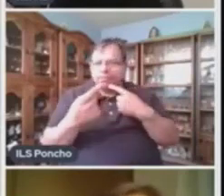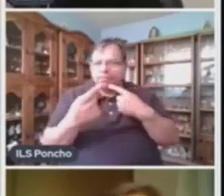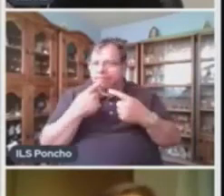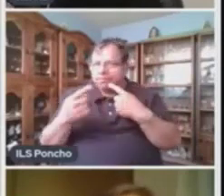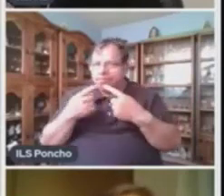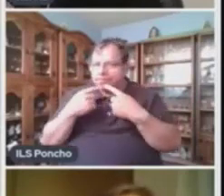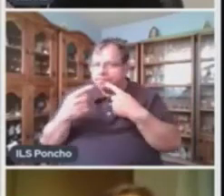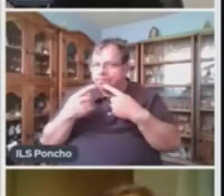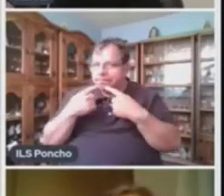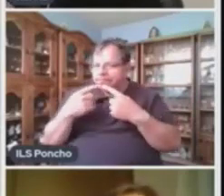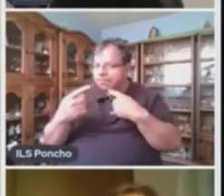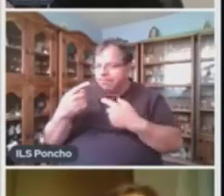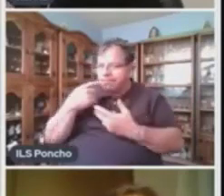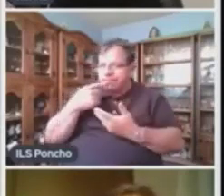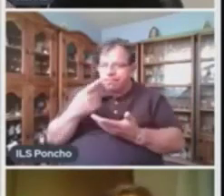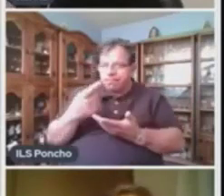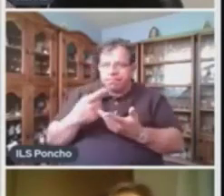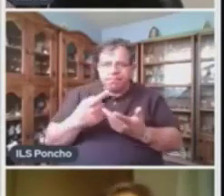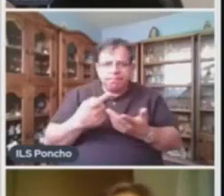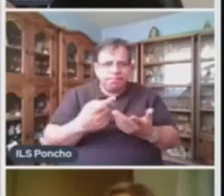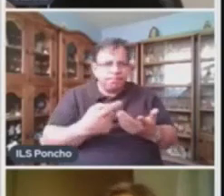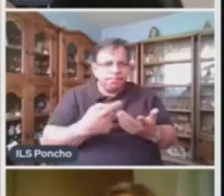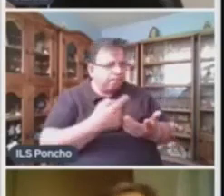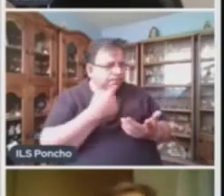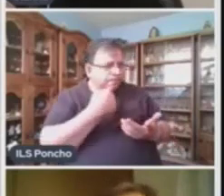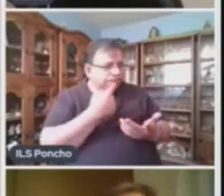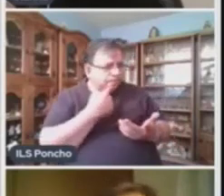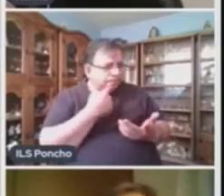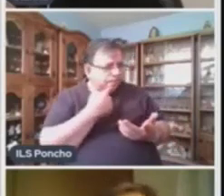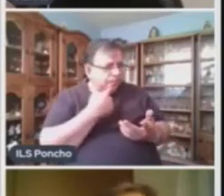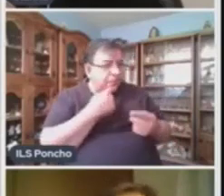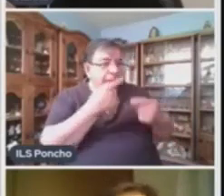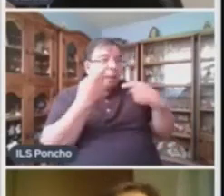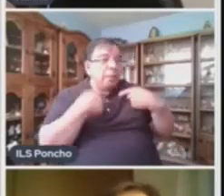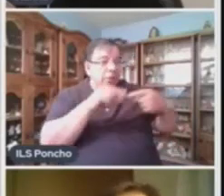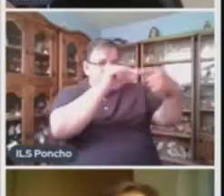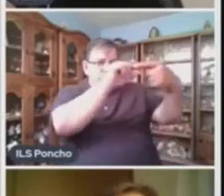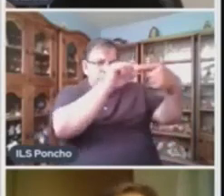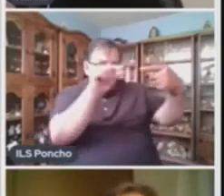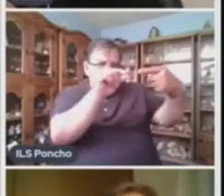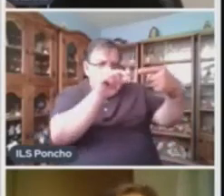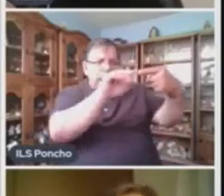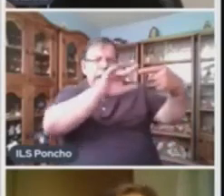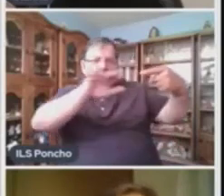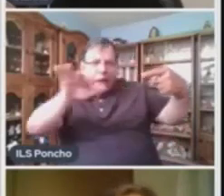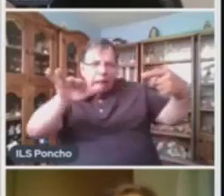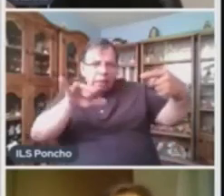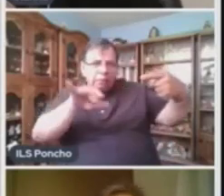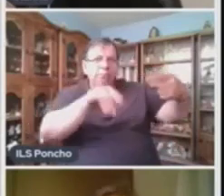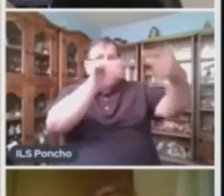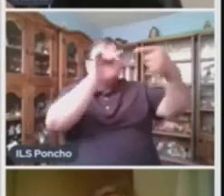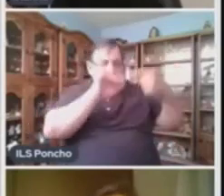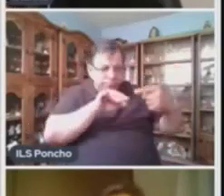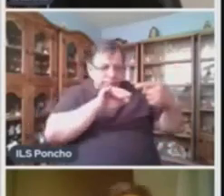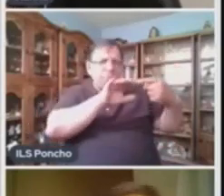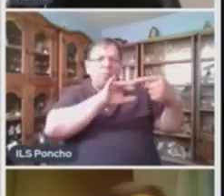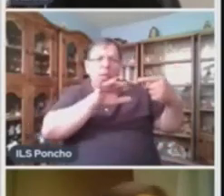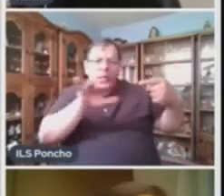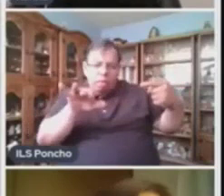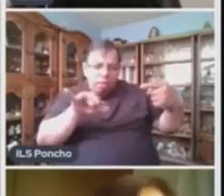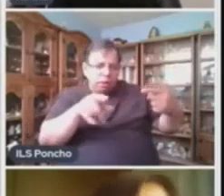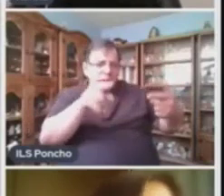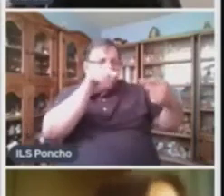observan, al principio de cada uno de la intervención de los personajes, tenemos un guión. Esto nos ayuda a